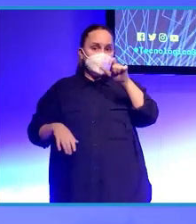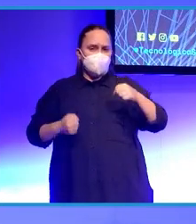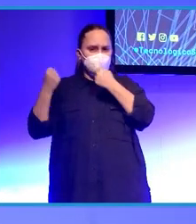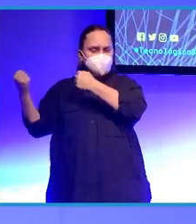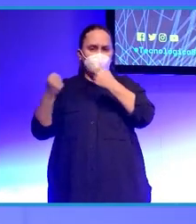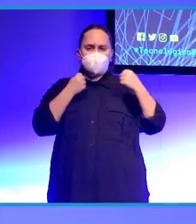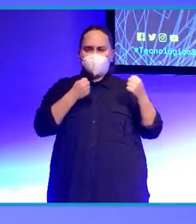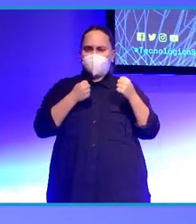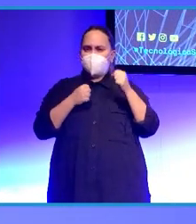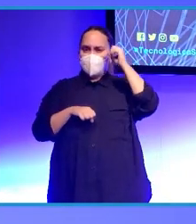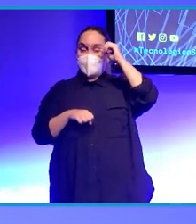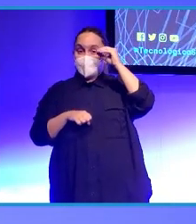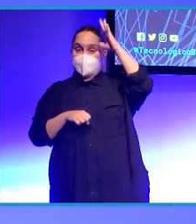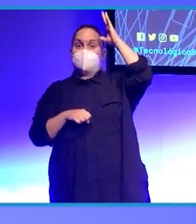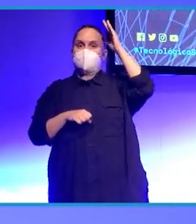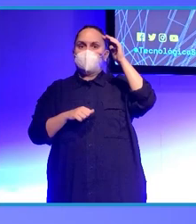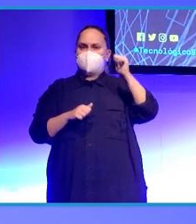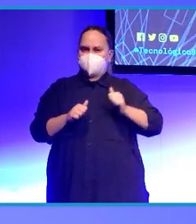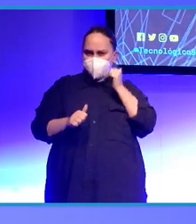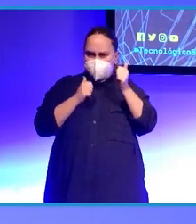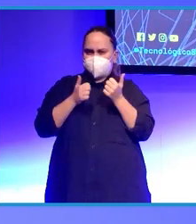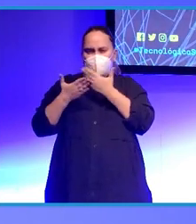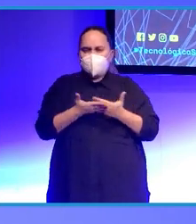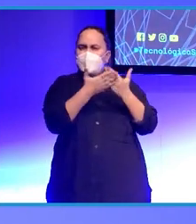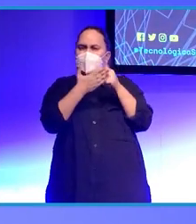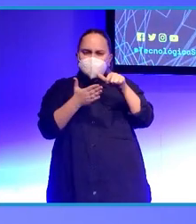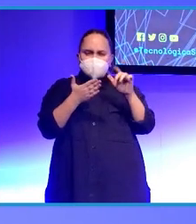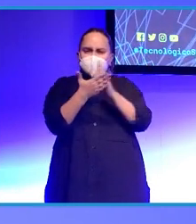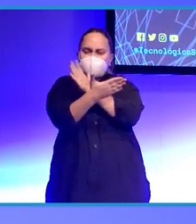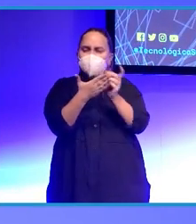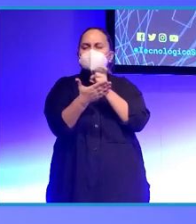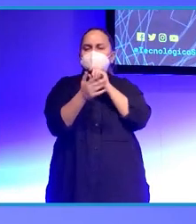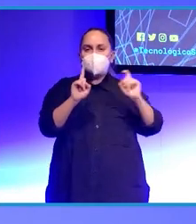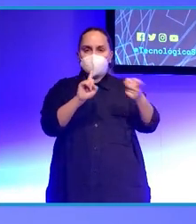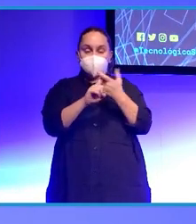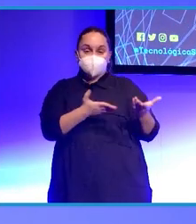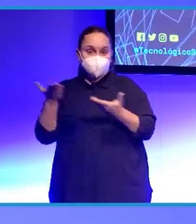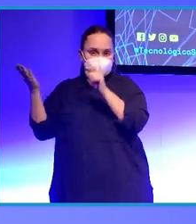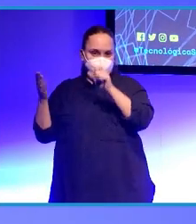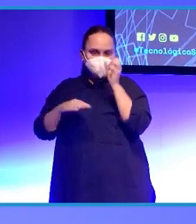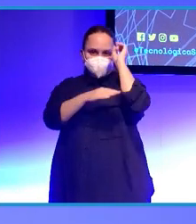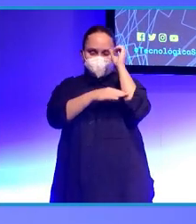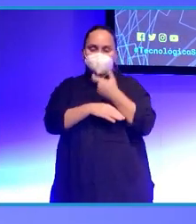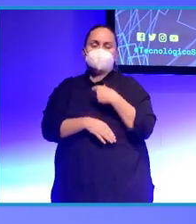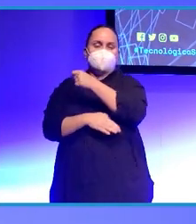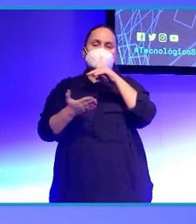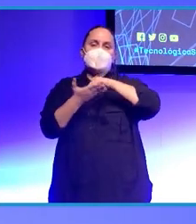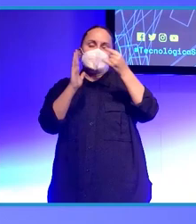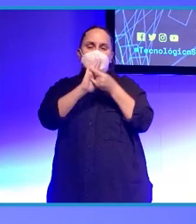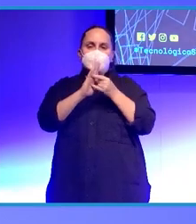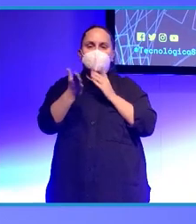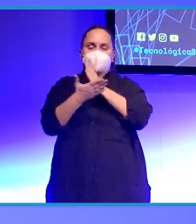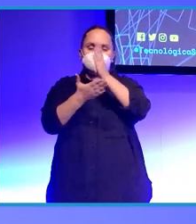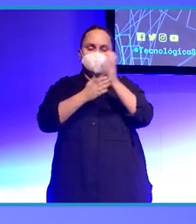corregir este sesgo. Tal y como lo hace nuestro siguiente ponente. Ingeniero en telecomunicaciones, profesor de la Universidad